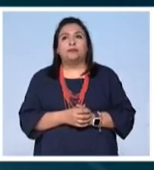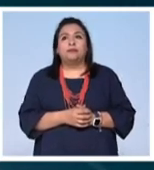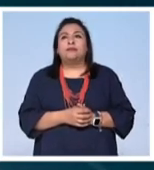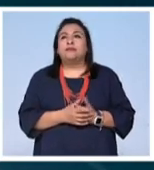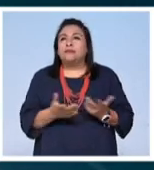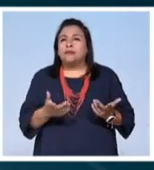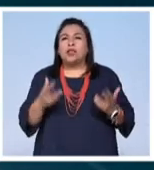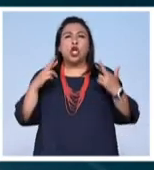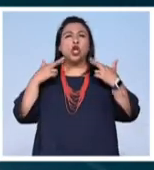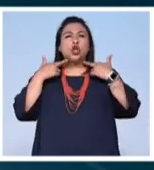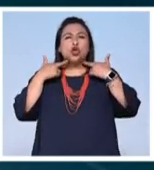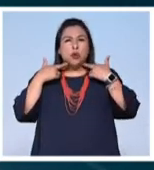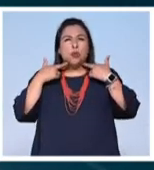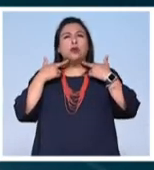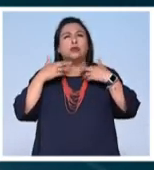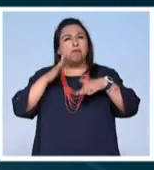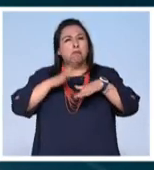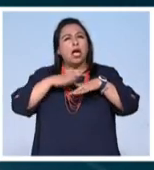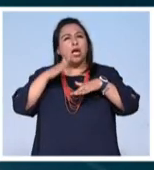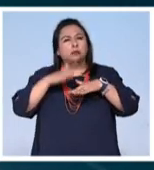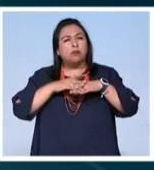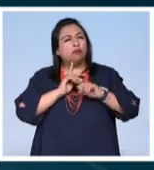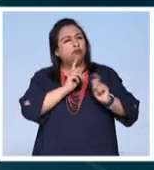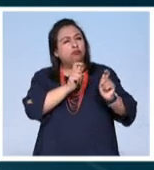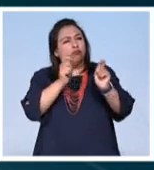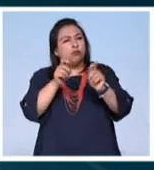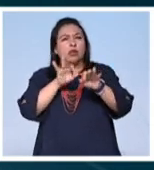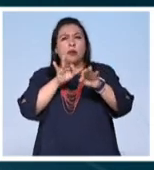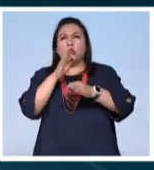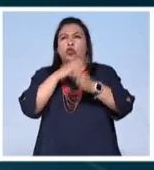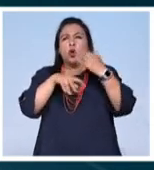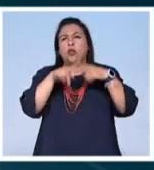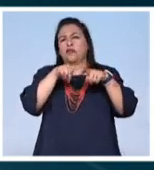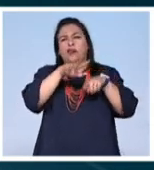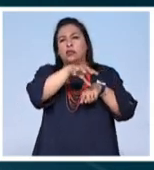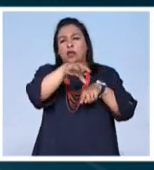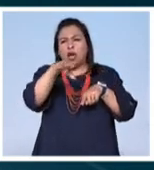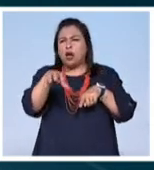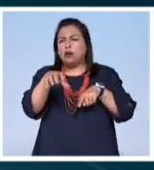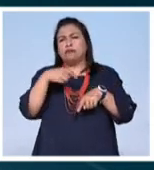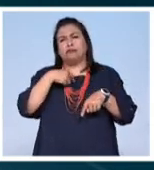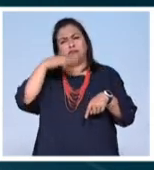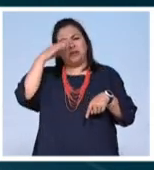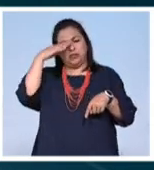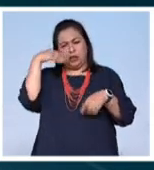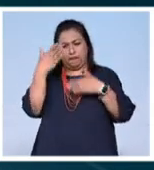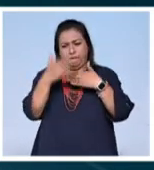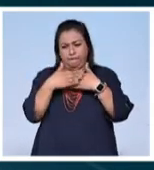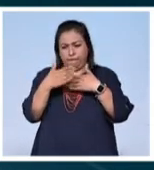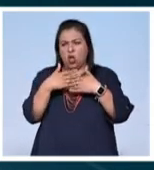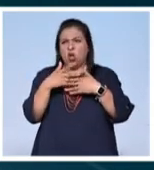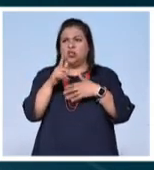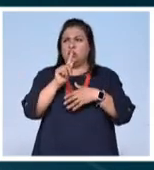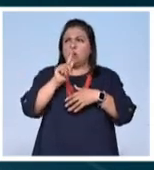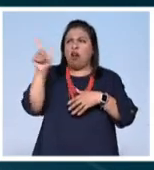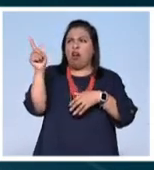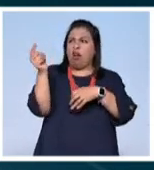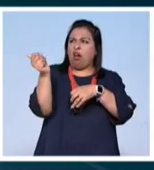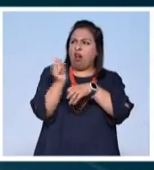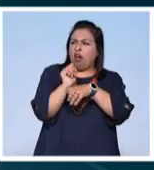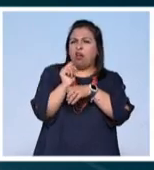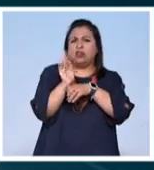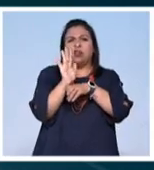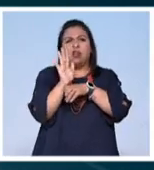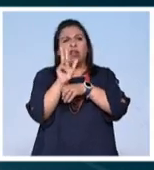si los robots ocupan cada vez más puestos de trabajo en todas las áreas ¿por qué no pensar que la próxima estrella de cine televisión